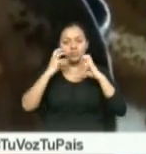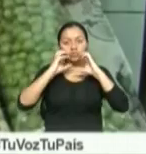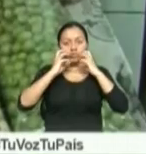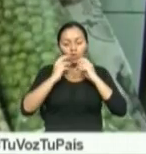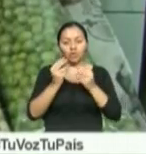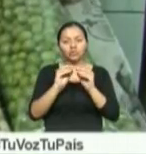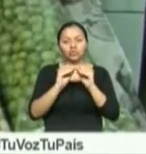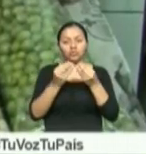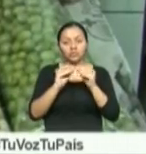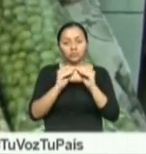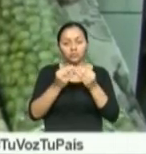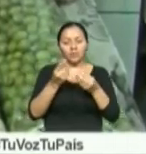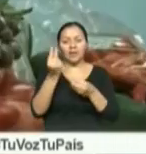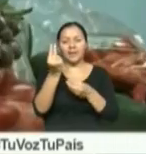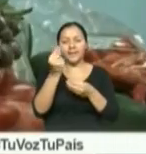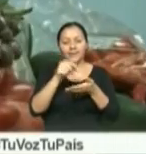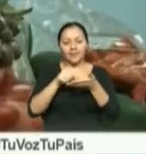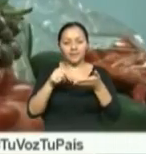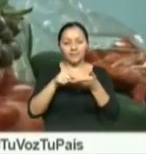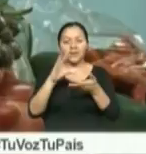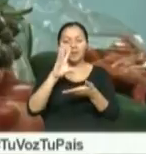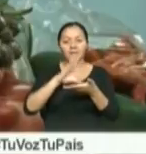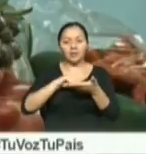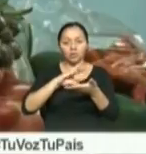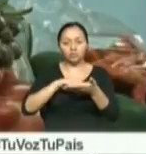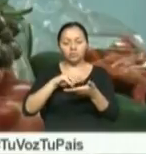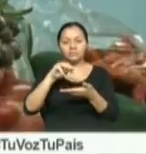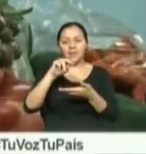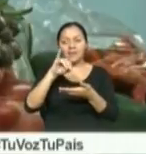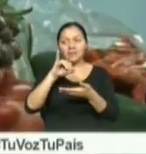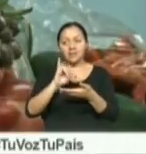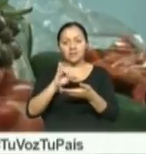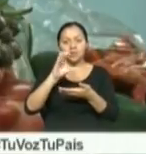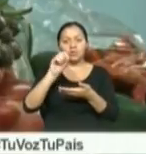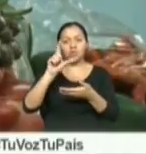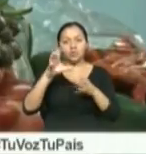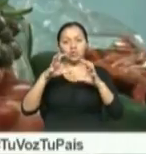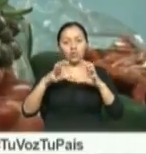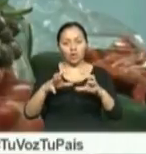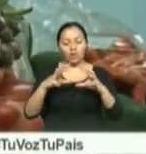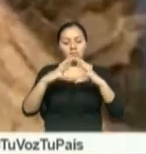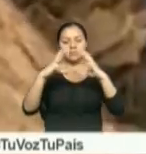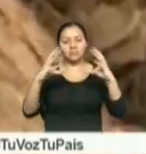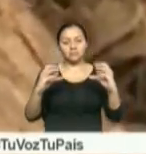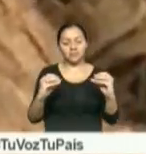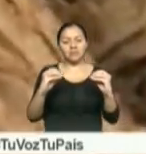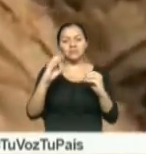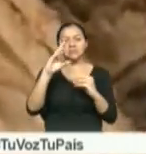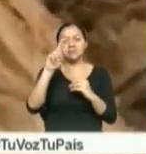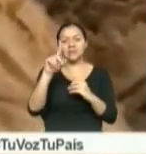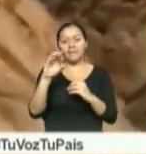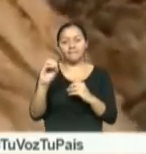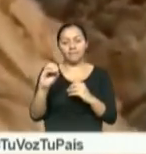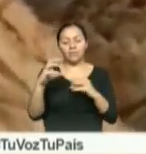chocho, alberja, arroz, maní, col, zapallo, zambo y bacalao seco.